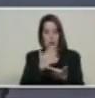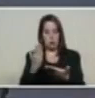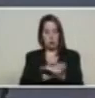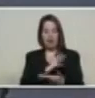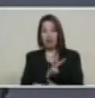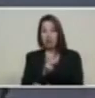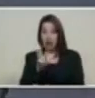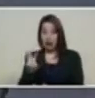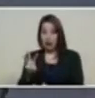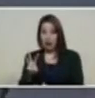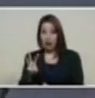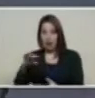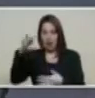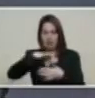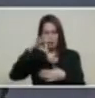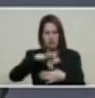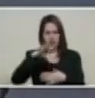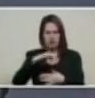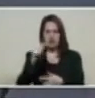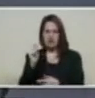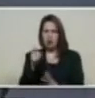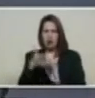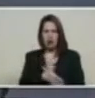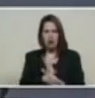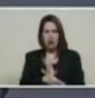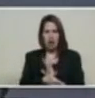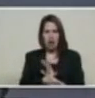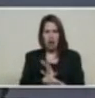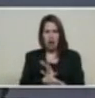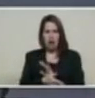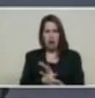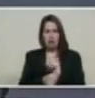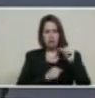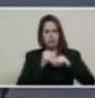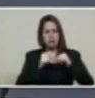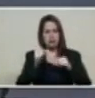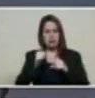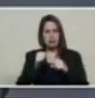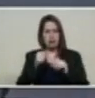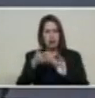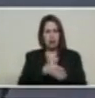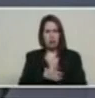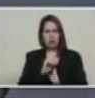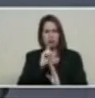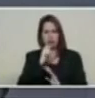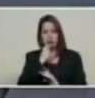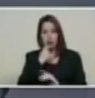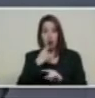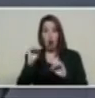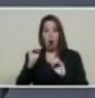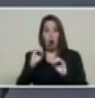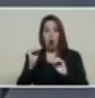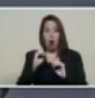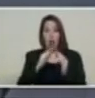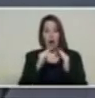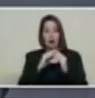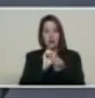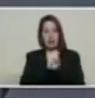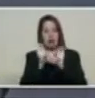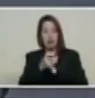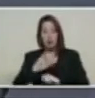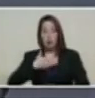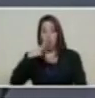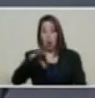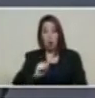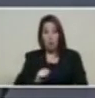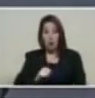de la tesorería de criptoactivos de Venezuela sociedad anónima o de los exchange será posible la compra de petros